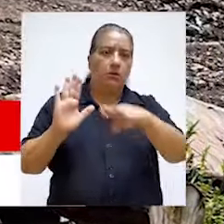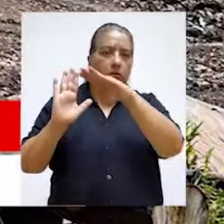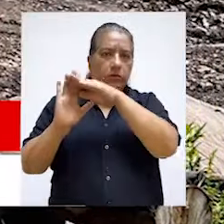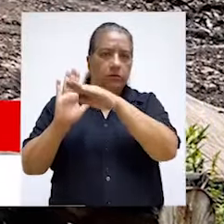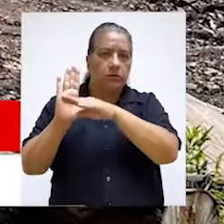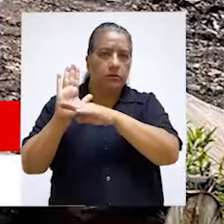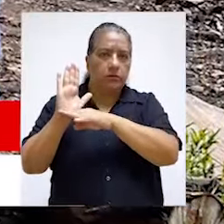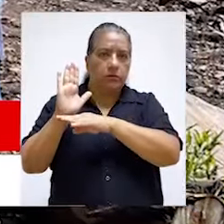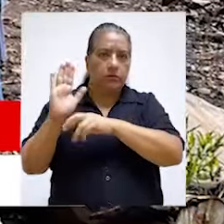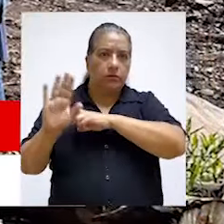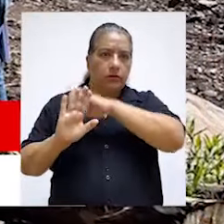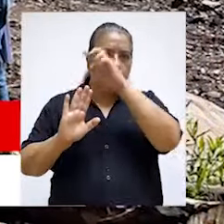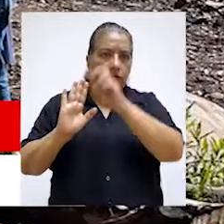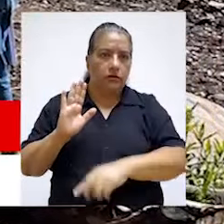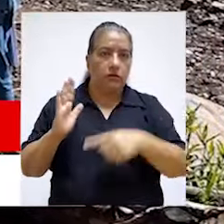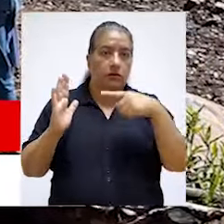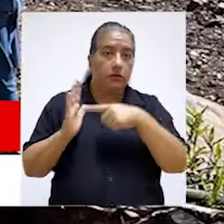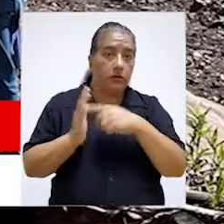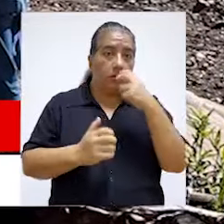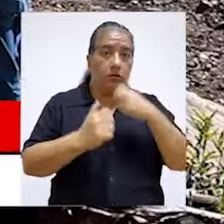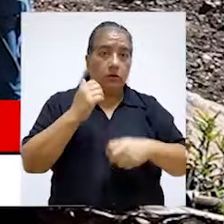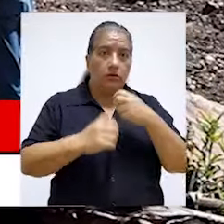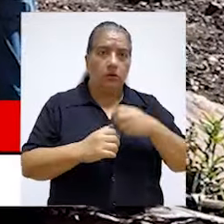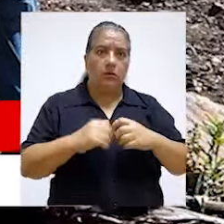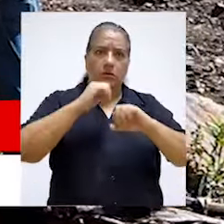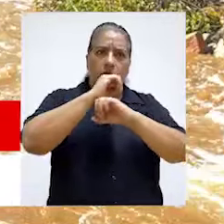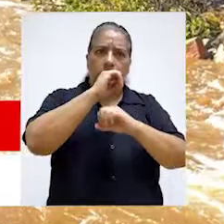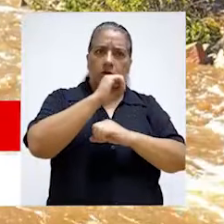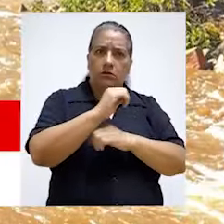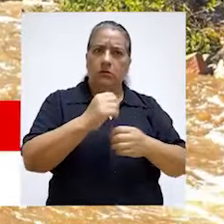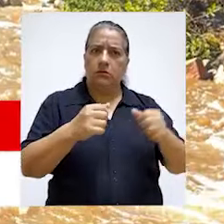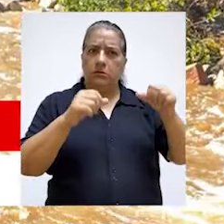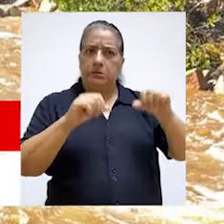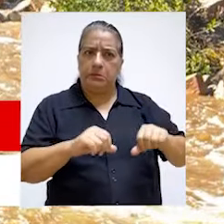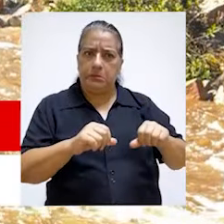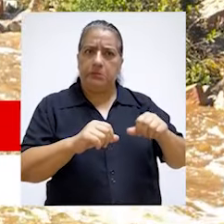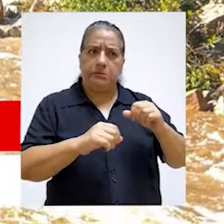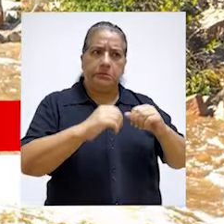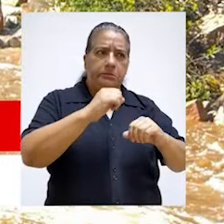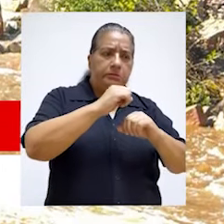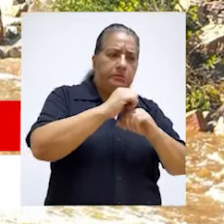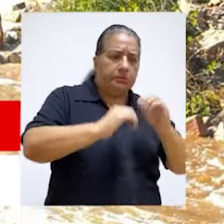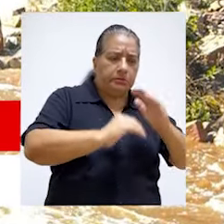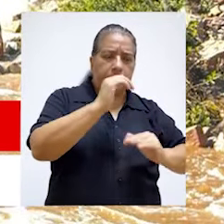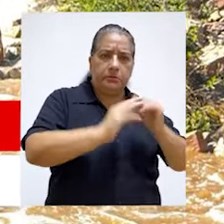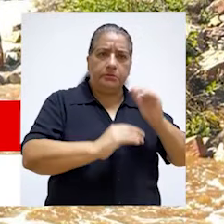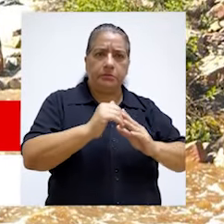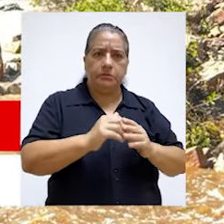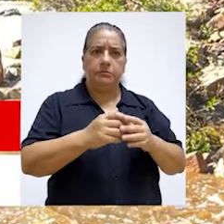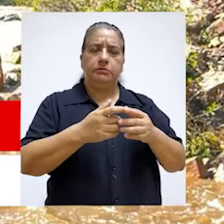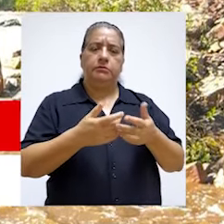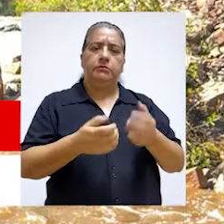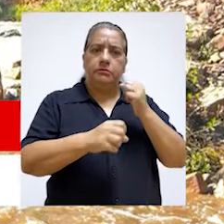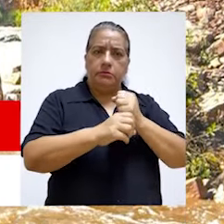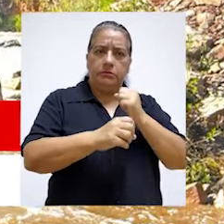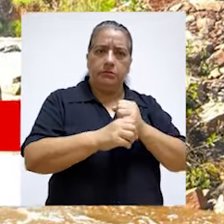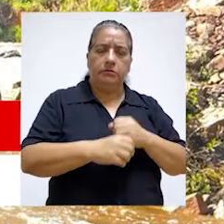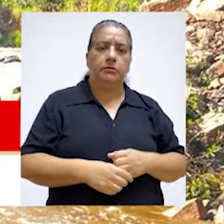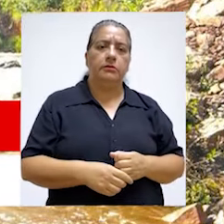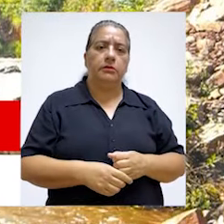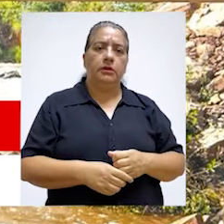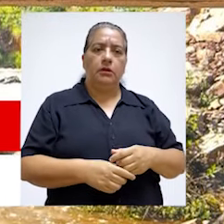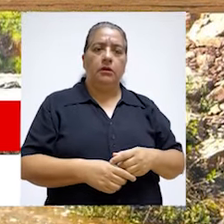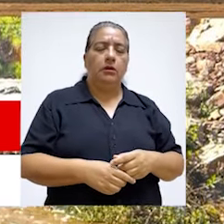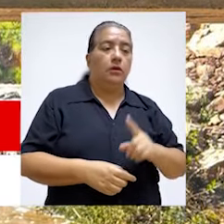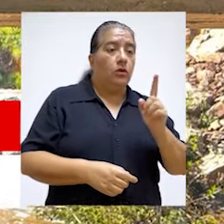especificaciones técnicas. Esta situación podría afectar la calidad y funcionalidad de las infraestructuras, así